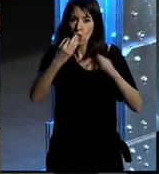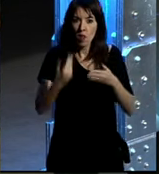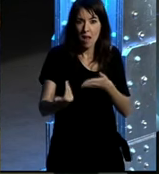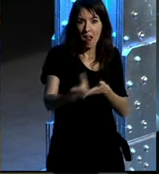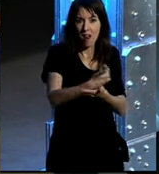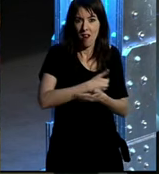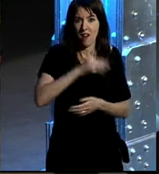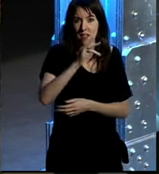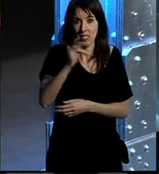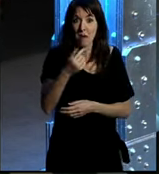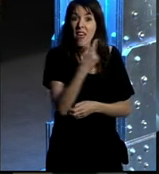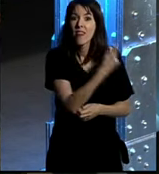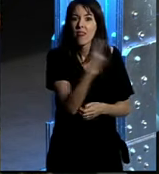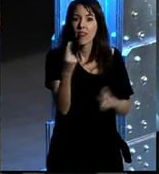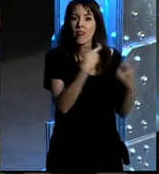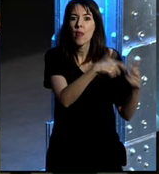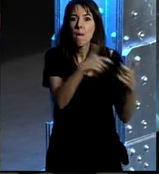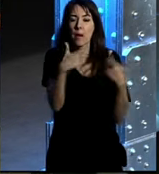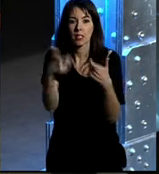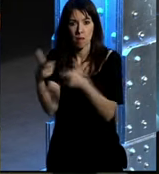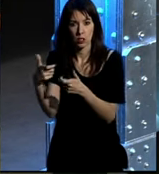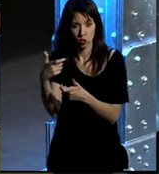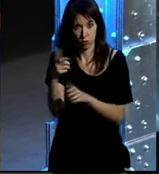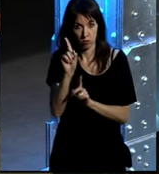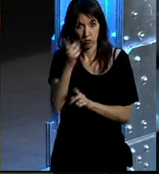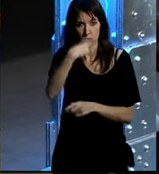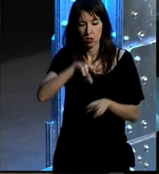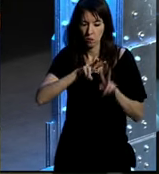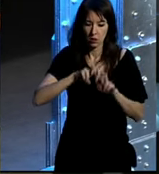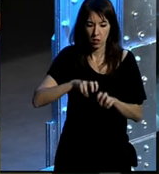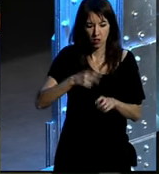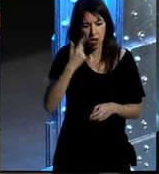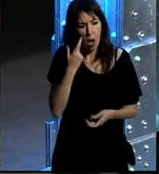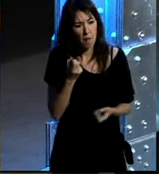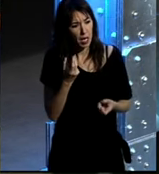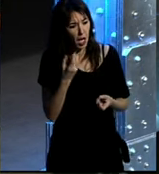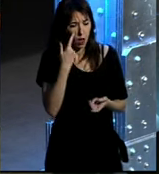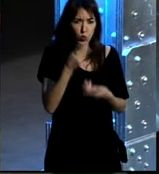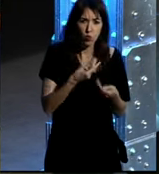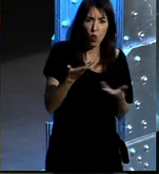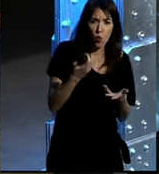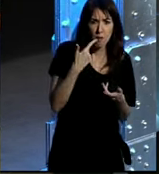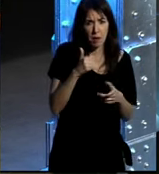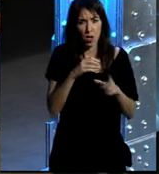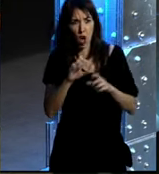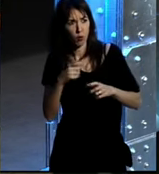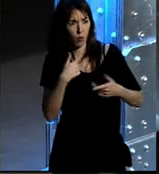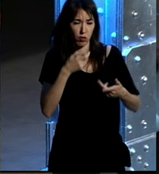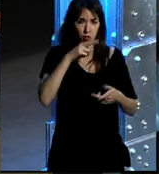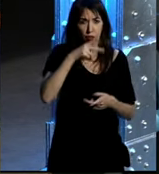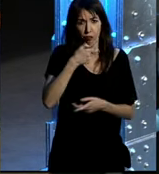cada departamento de la empresa y nos pusimos a investigar para qué puede servir esto para hacer crowdsourcing